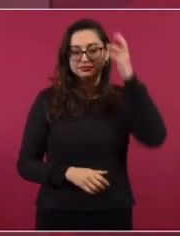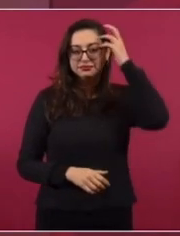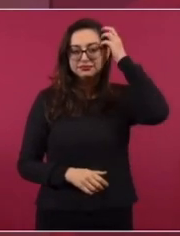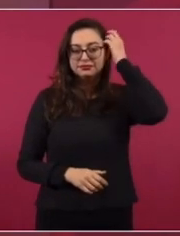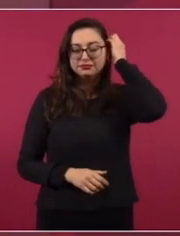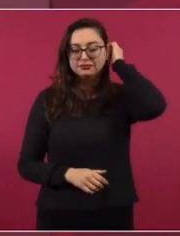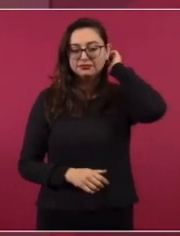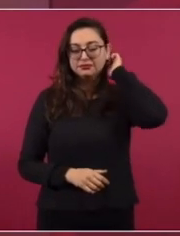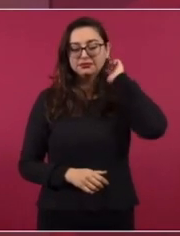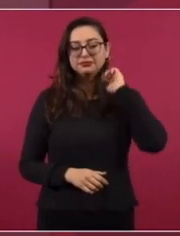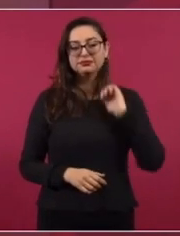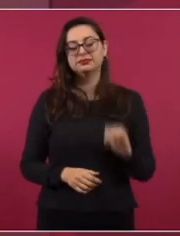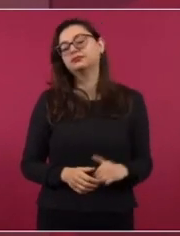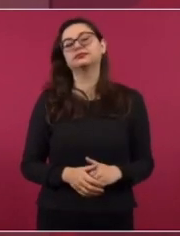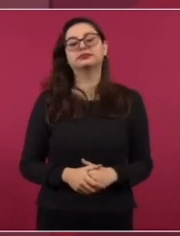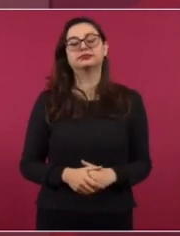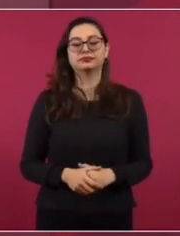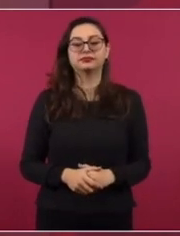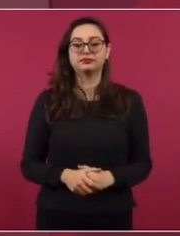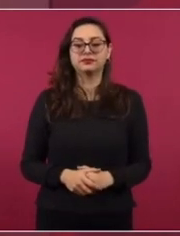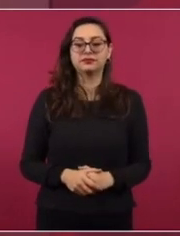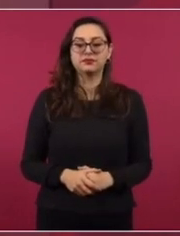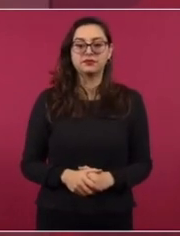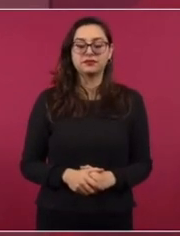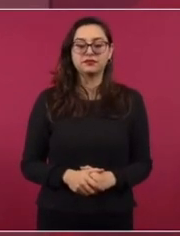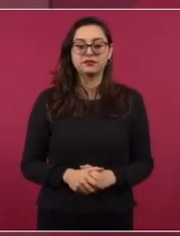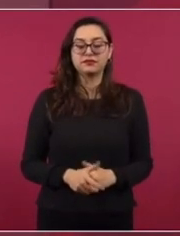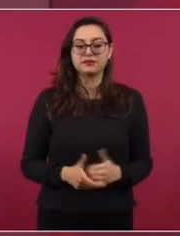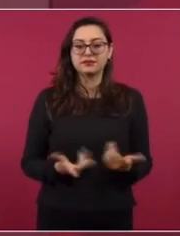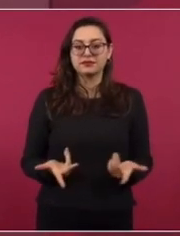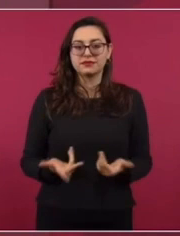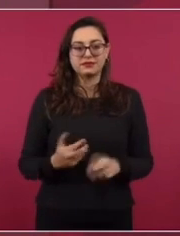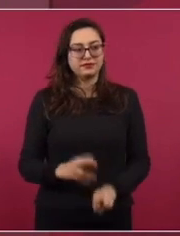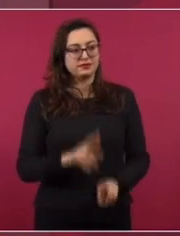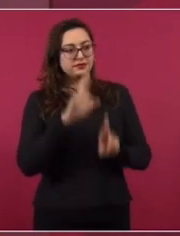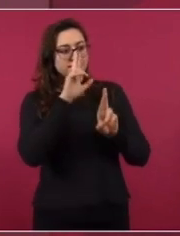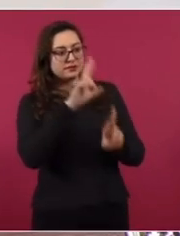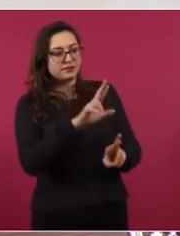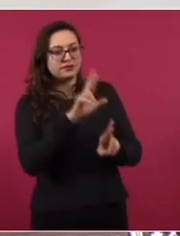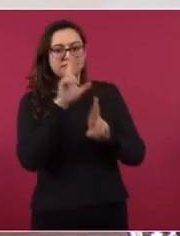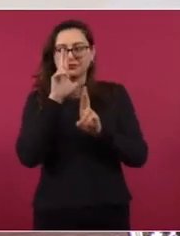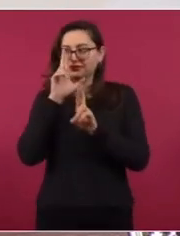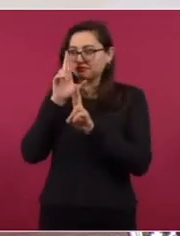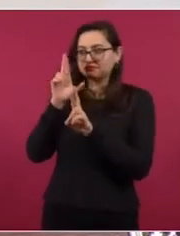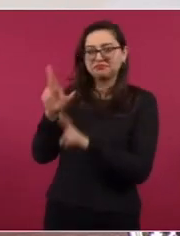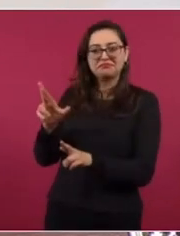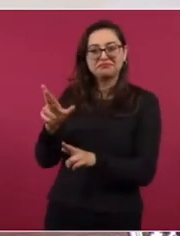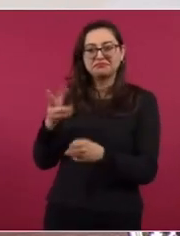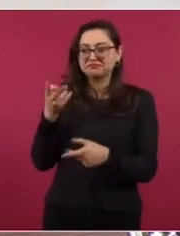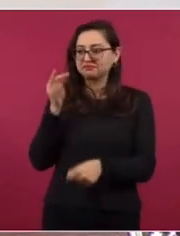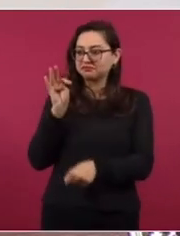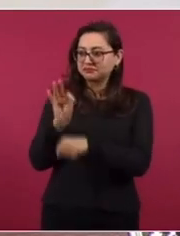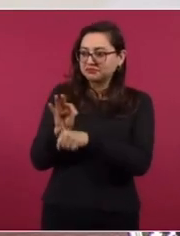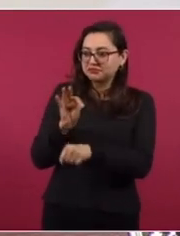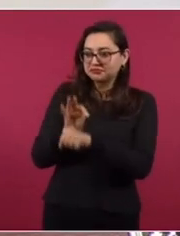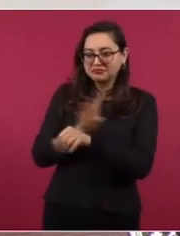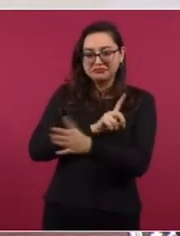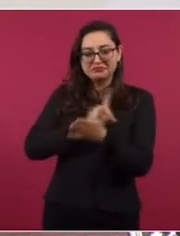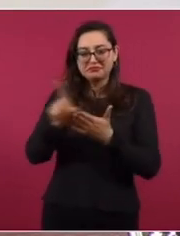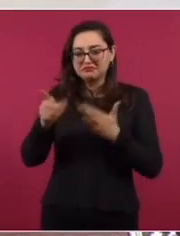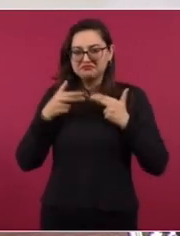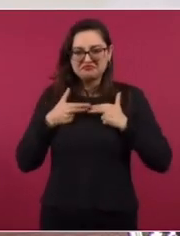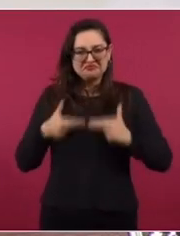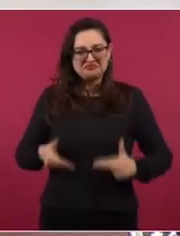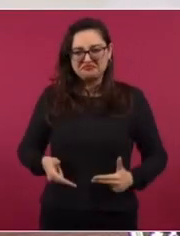¿Dónde está el respeto y la protección a los derechos humanos?